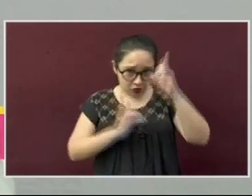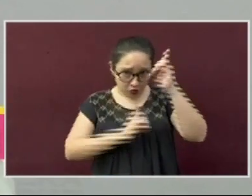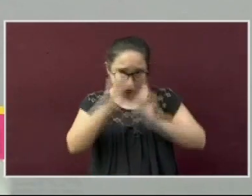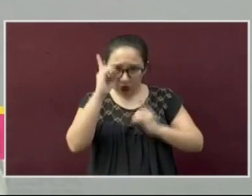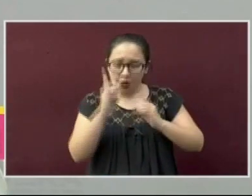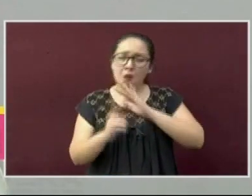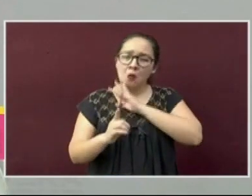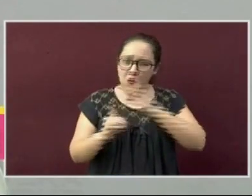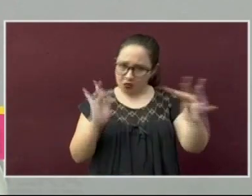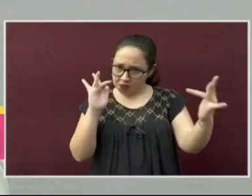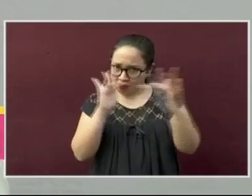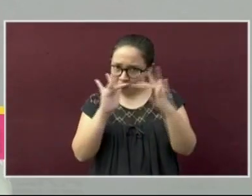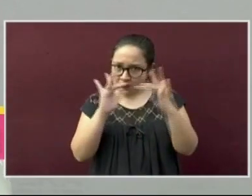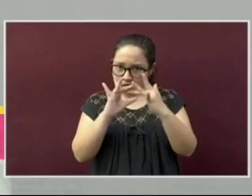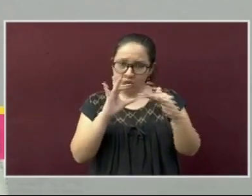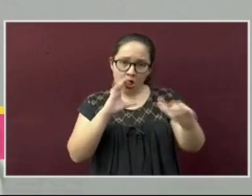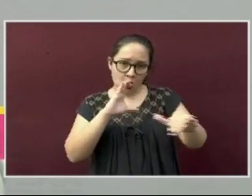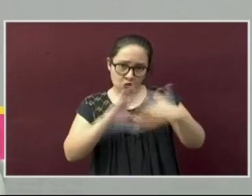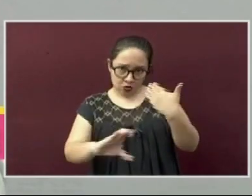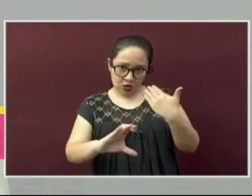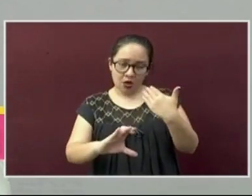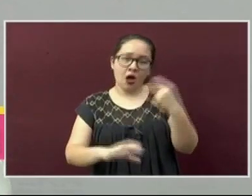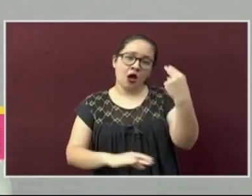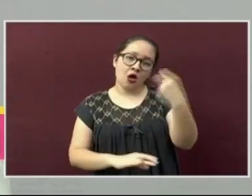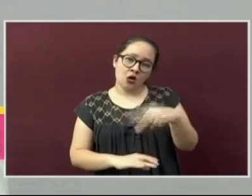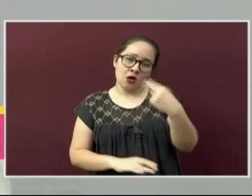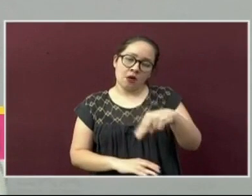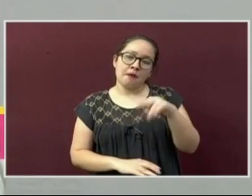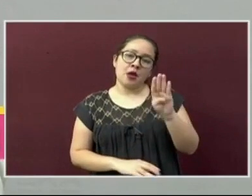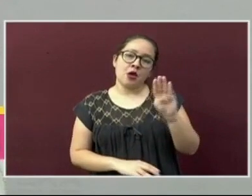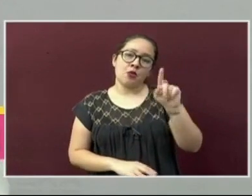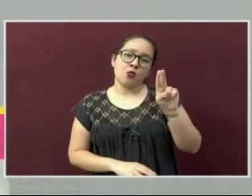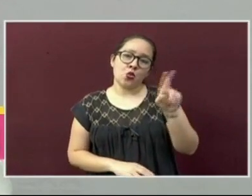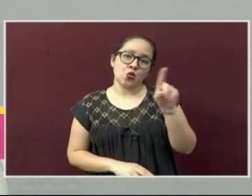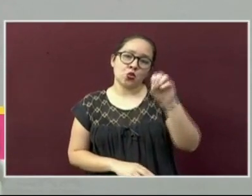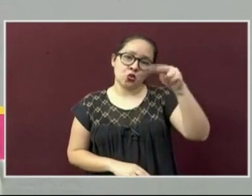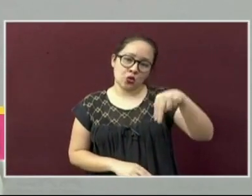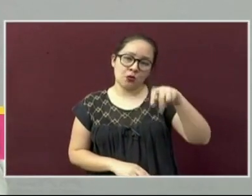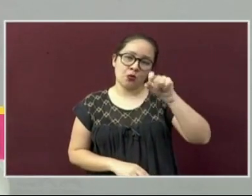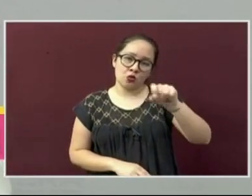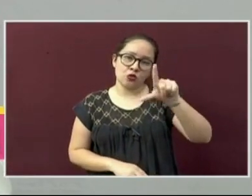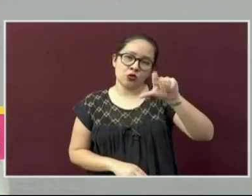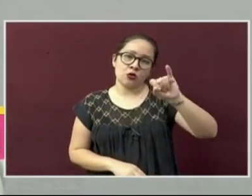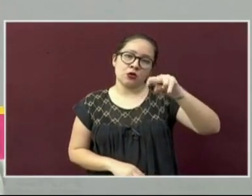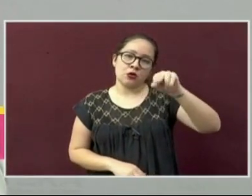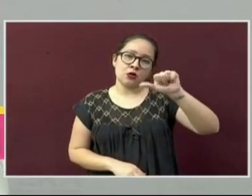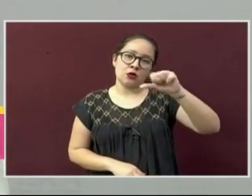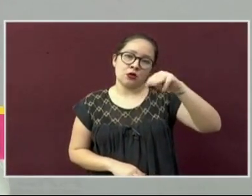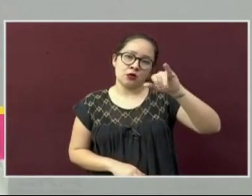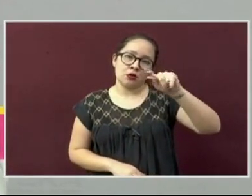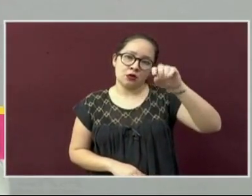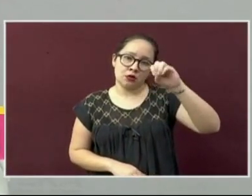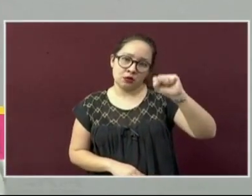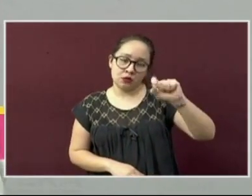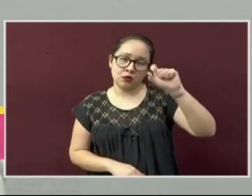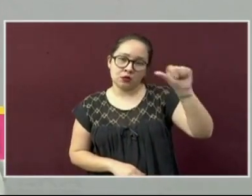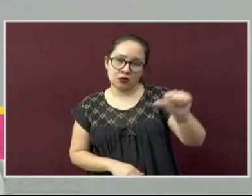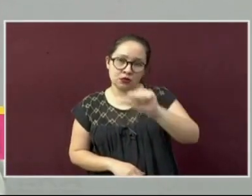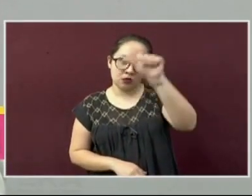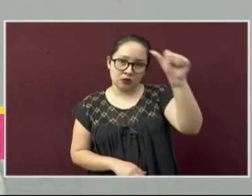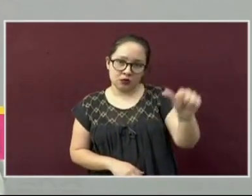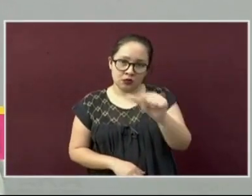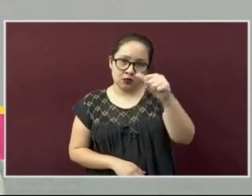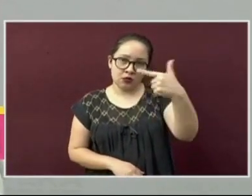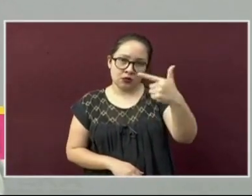escribirnos en el correo electrónico buzón punto lineamientos arroba gmail punto com,